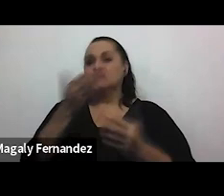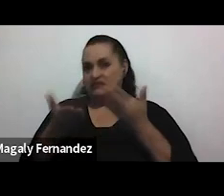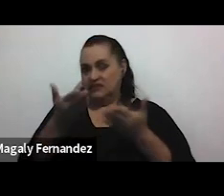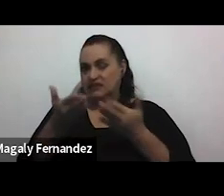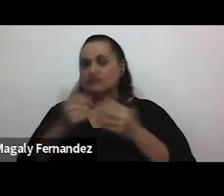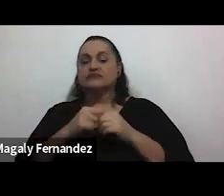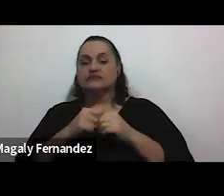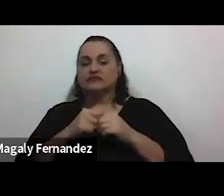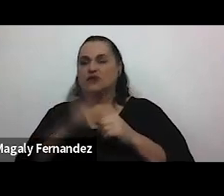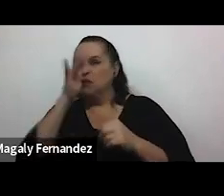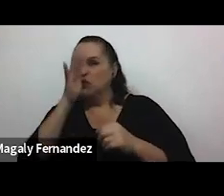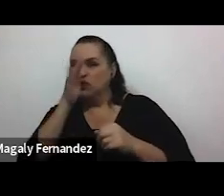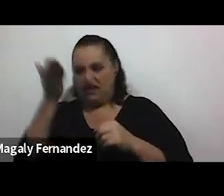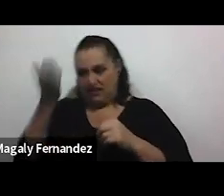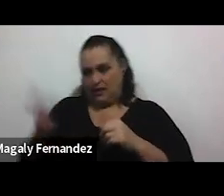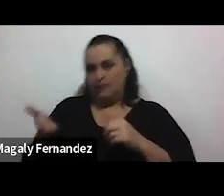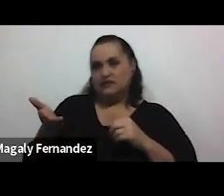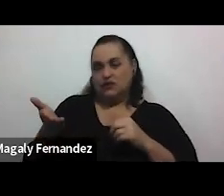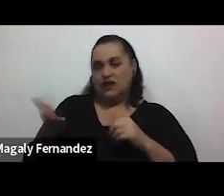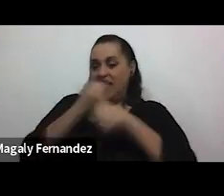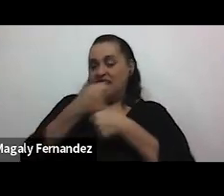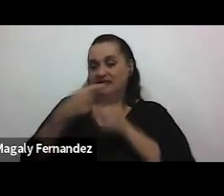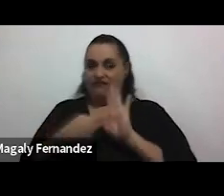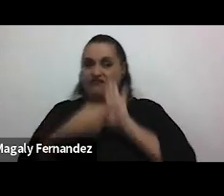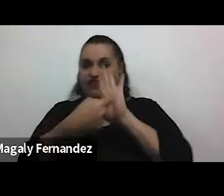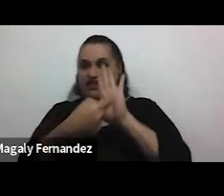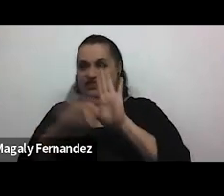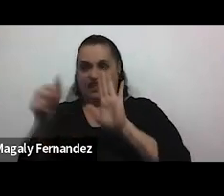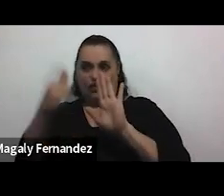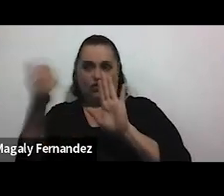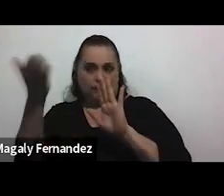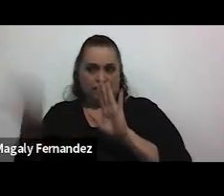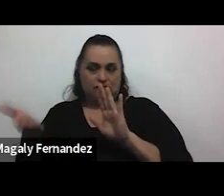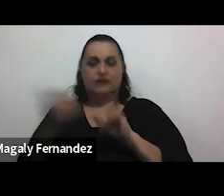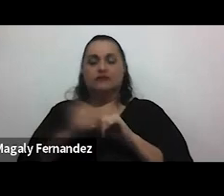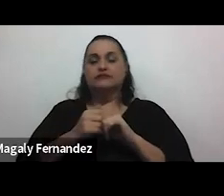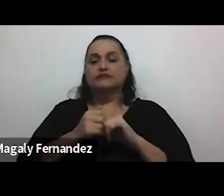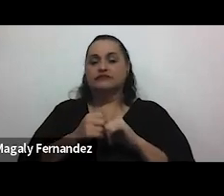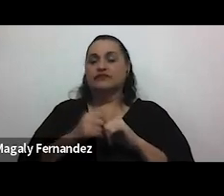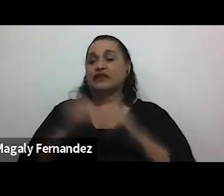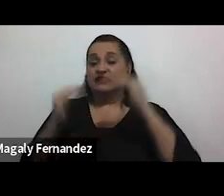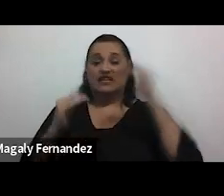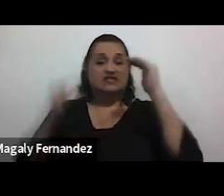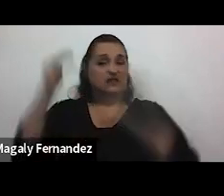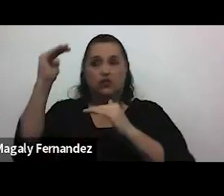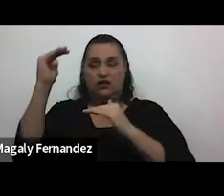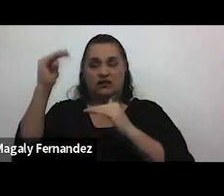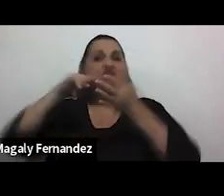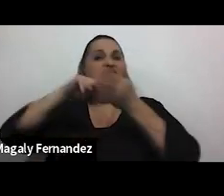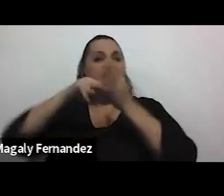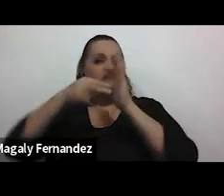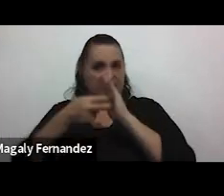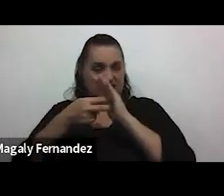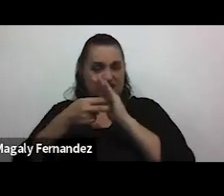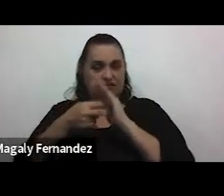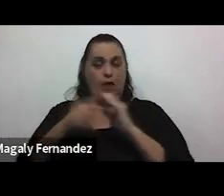o burla que se hace frente a la otra persona una desigualdad significativa en el poder y el